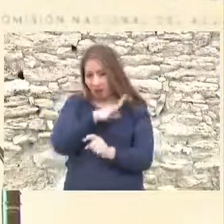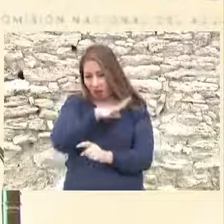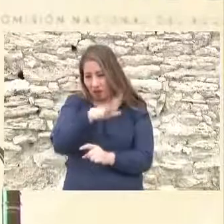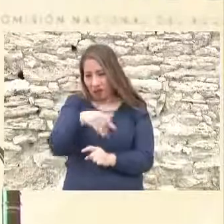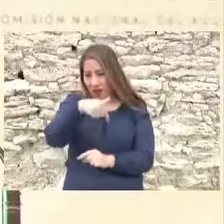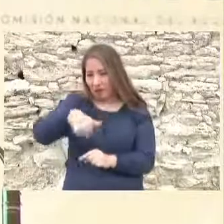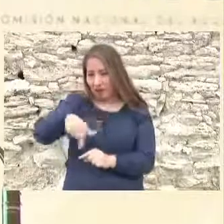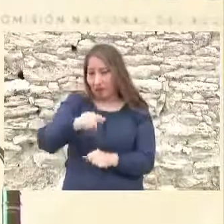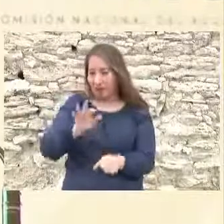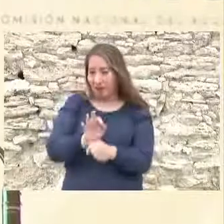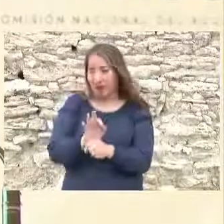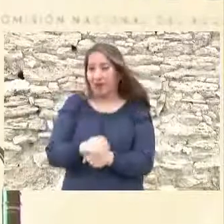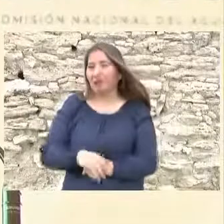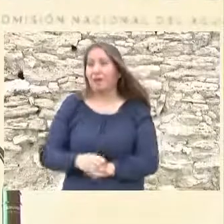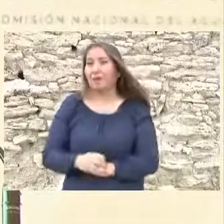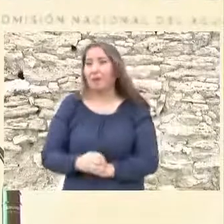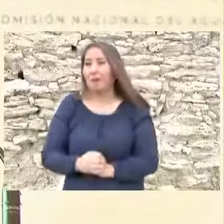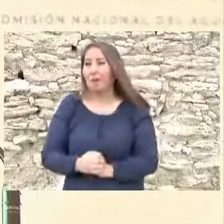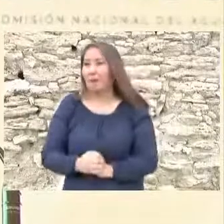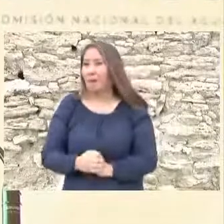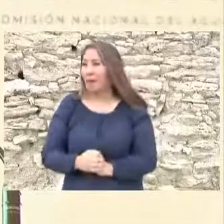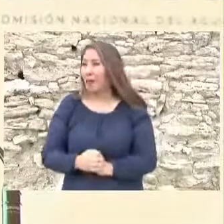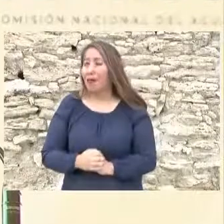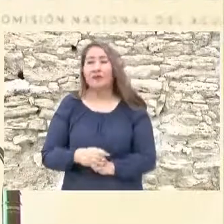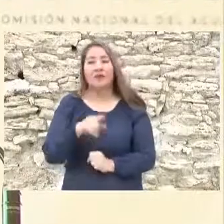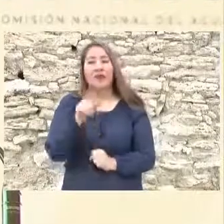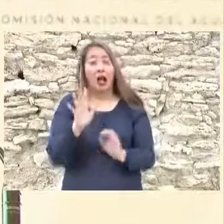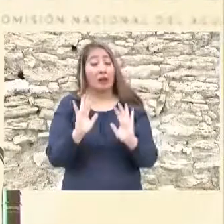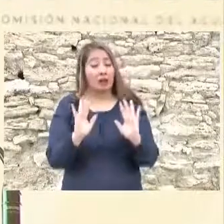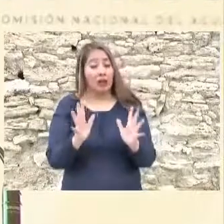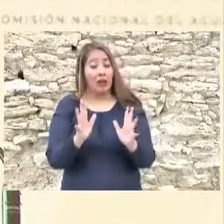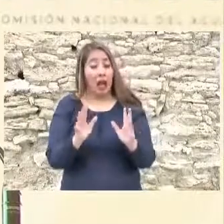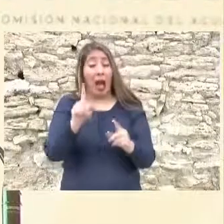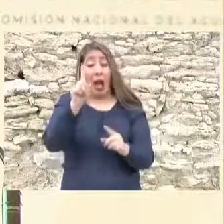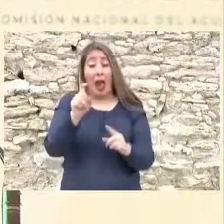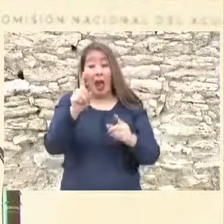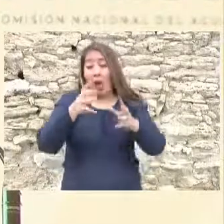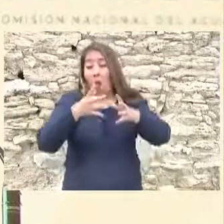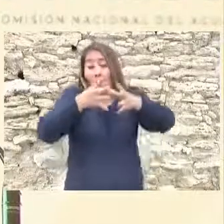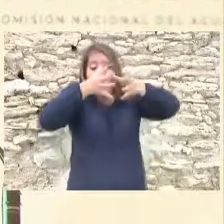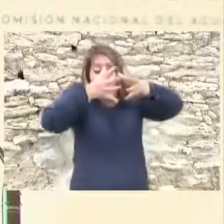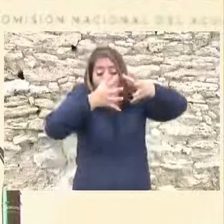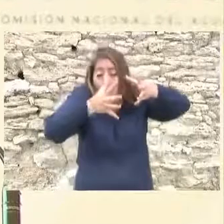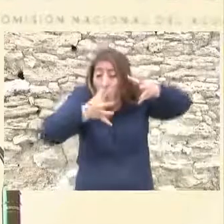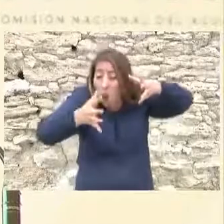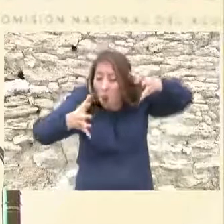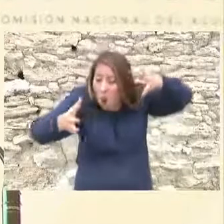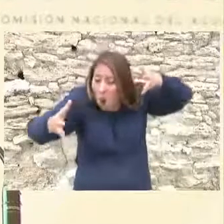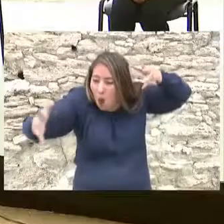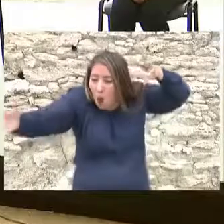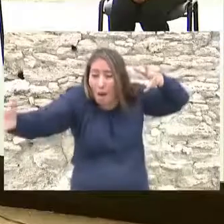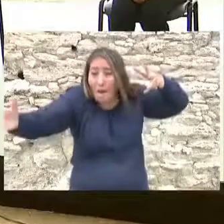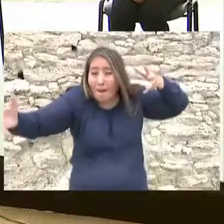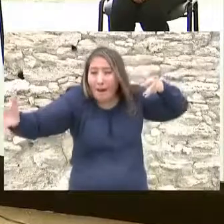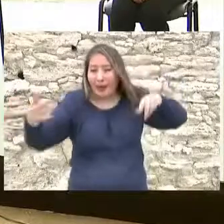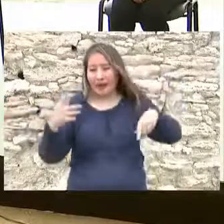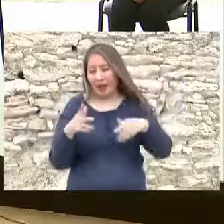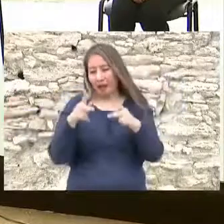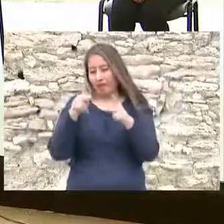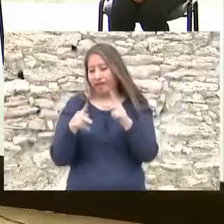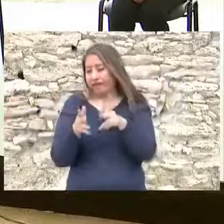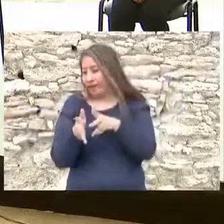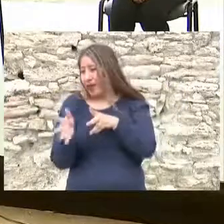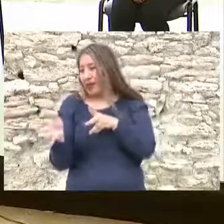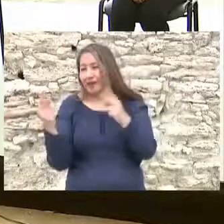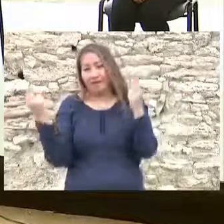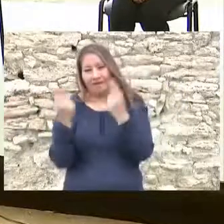Protegida, Juan Carlos Ibarra. Dice, estamos estirando el agua hasta ahorita lo más que podemos, pero ya la siguiente parte, pues